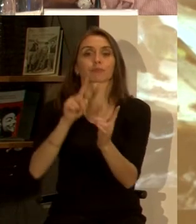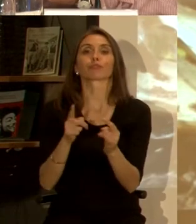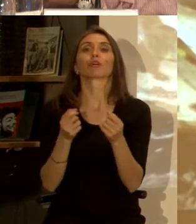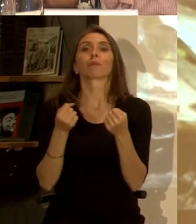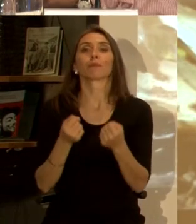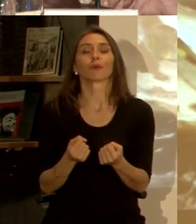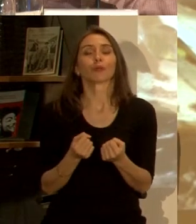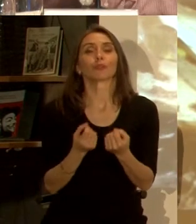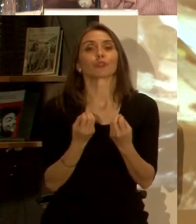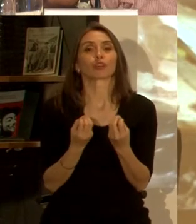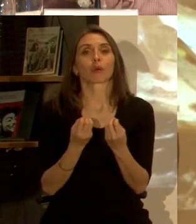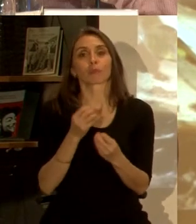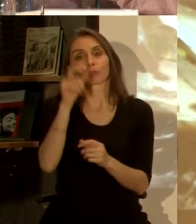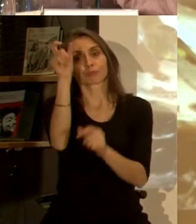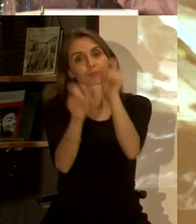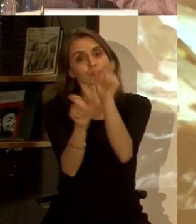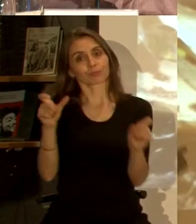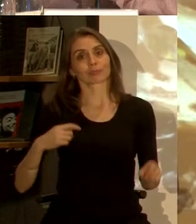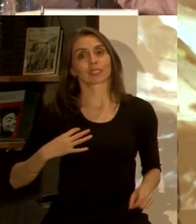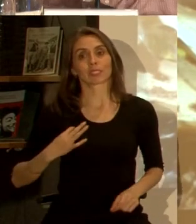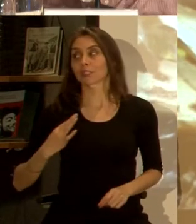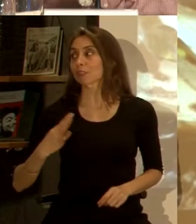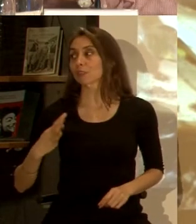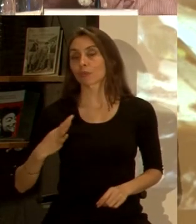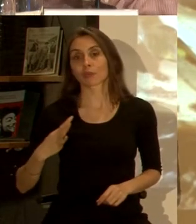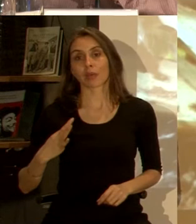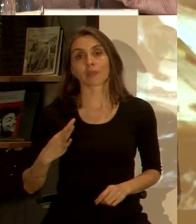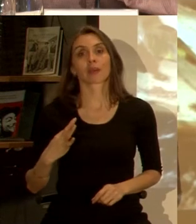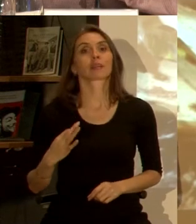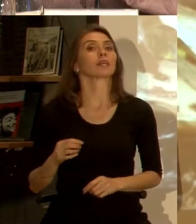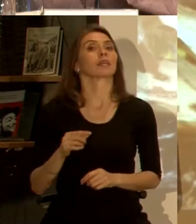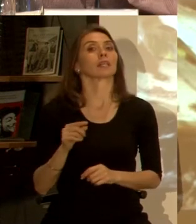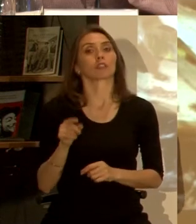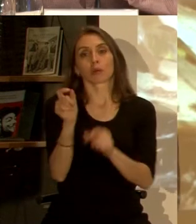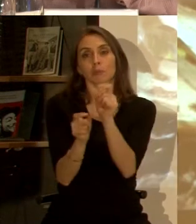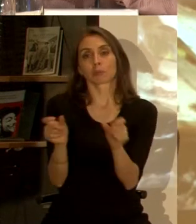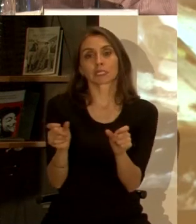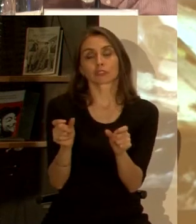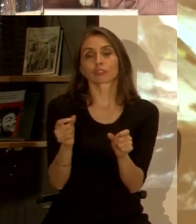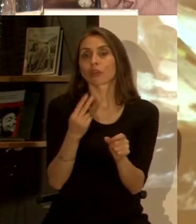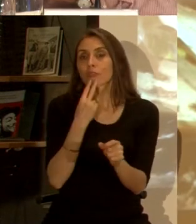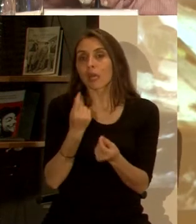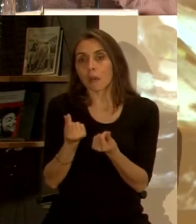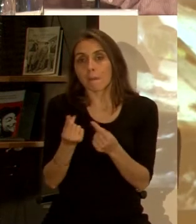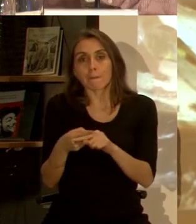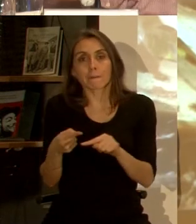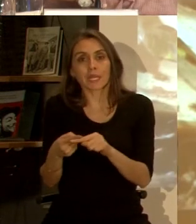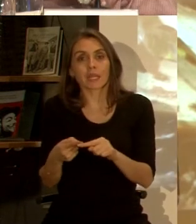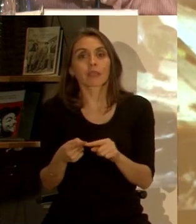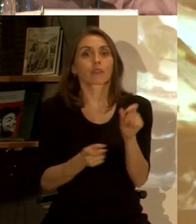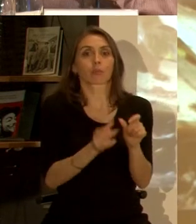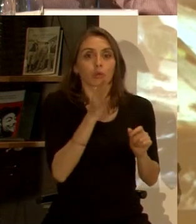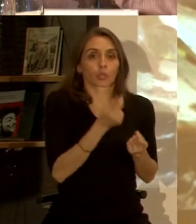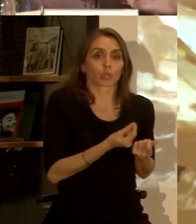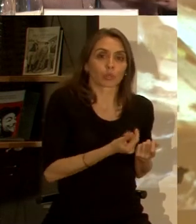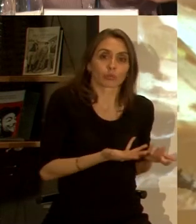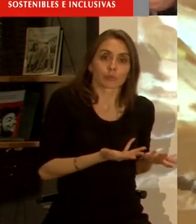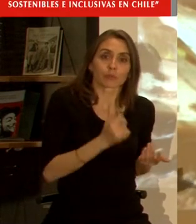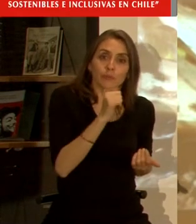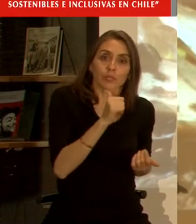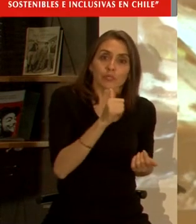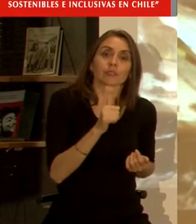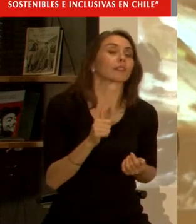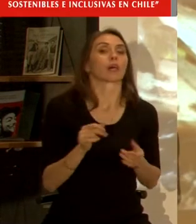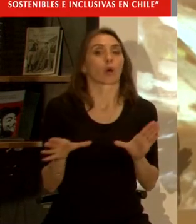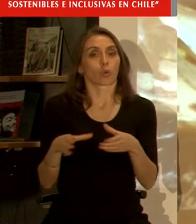la capacidad del ciudadano del local de la clase media de la clase popular de los